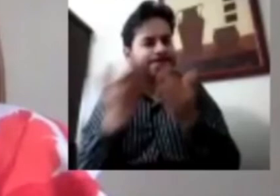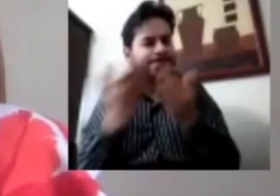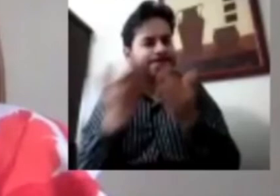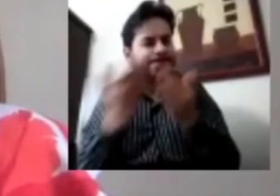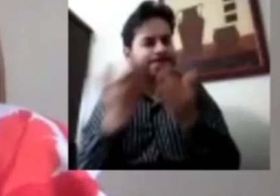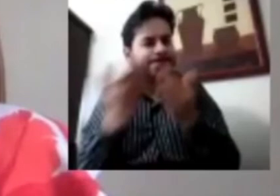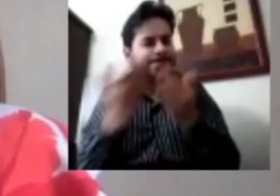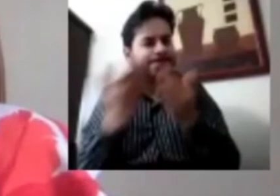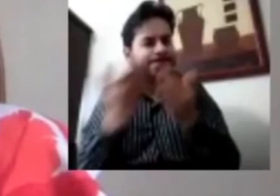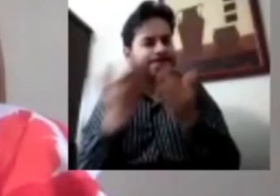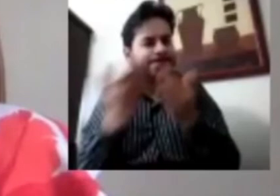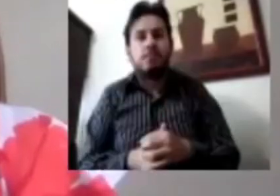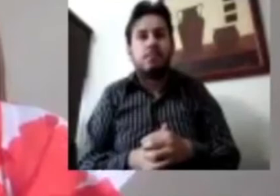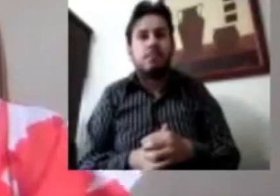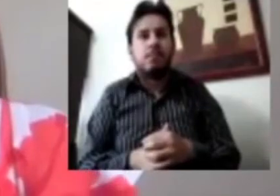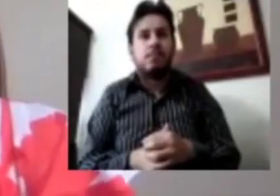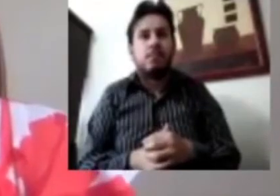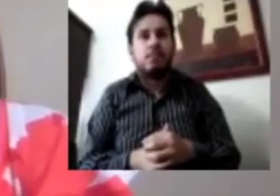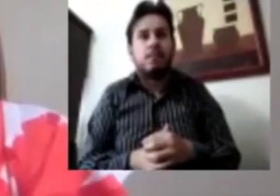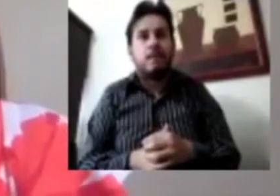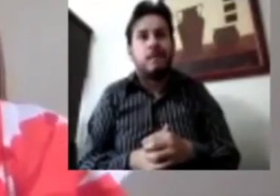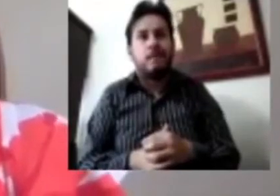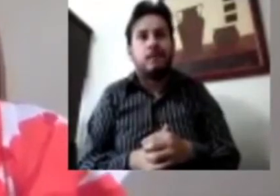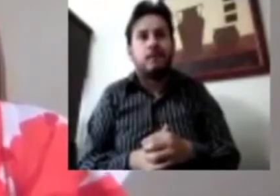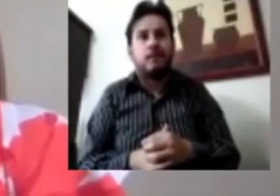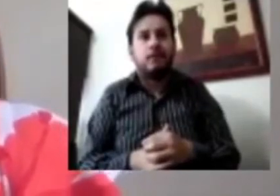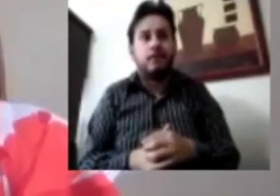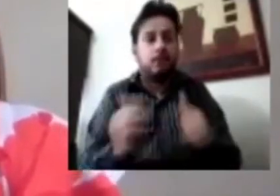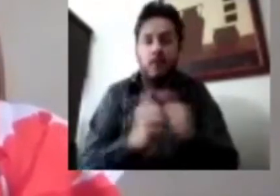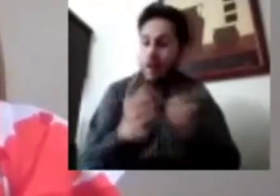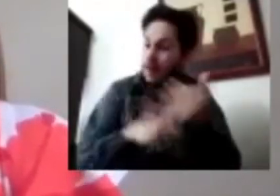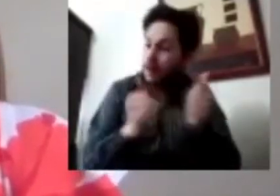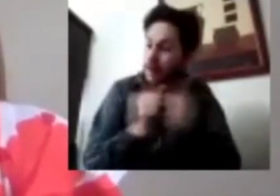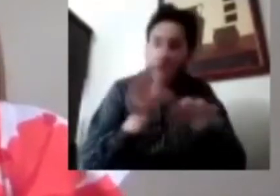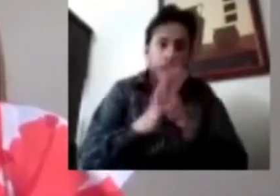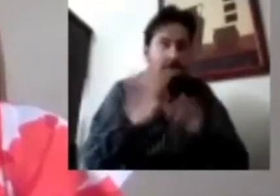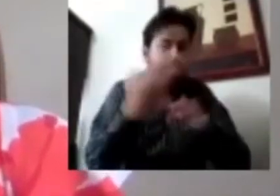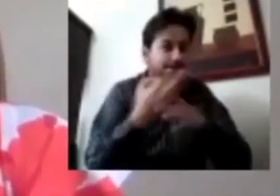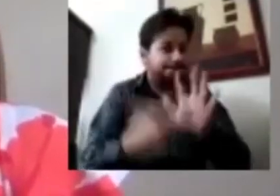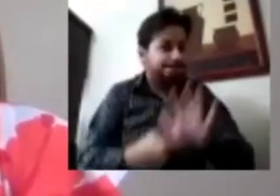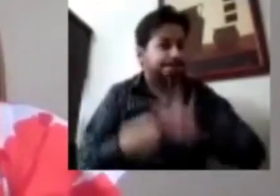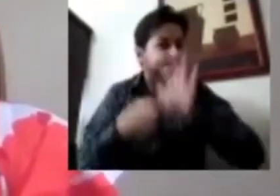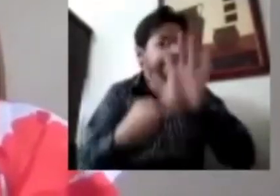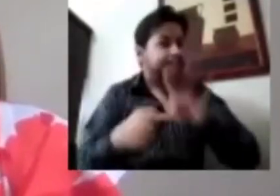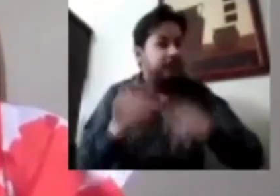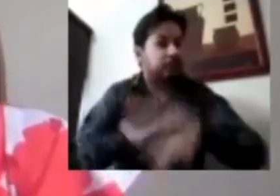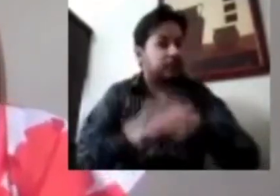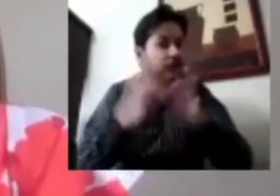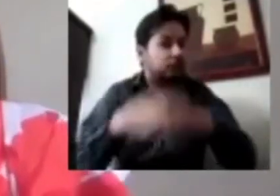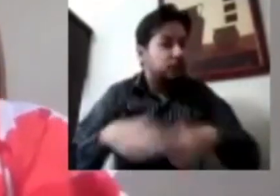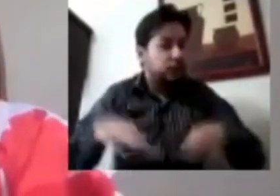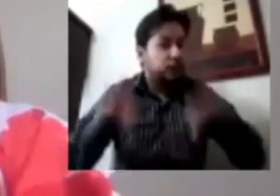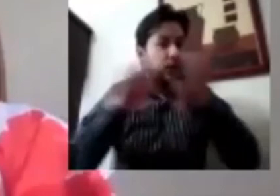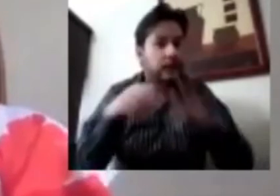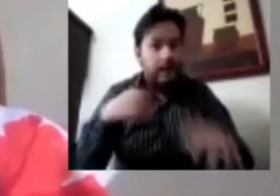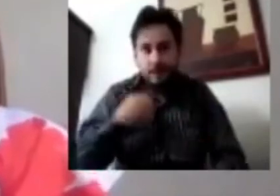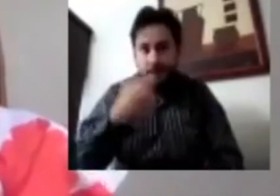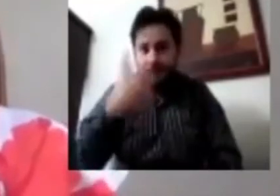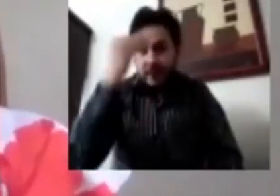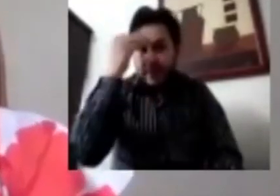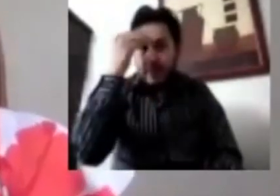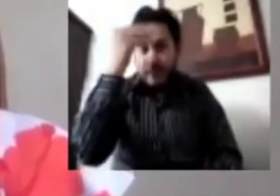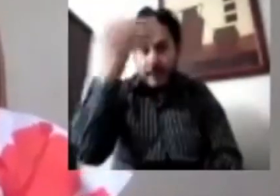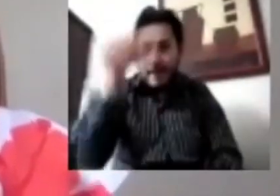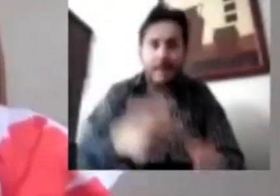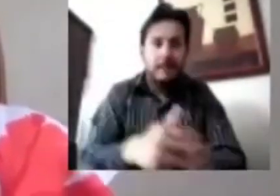estas, perdón, los resultados más importantes, porque yo veo que ya tengo poco tiempo, nada más coinciden